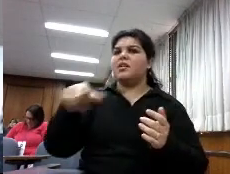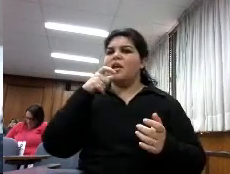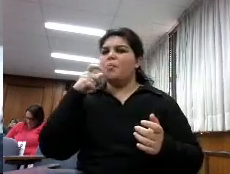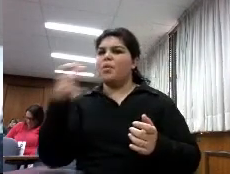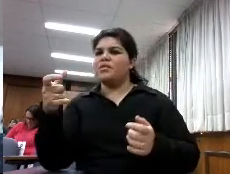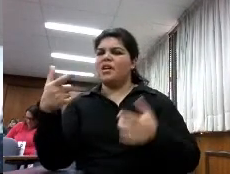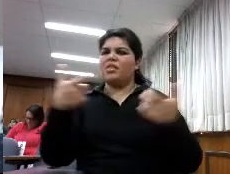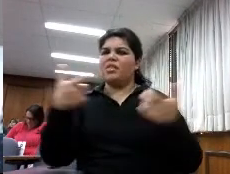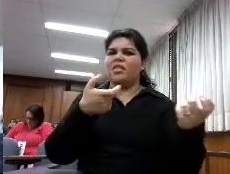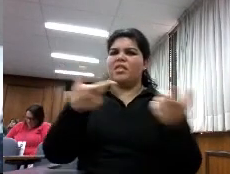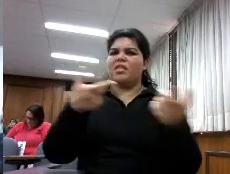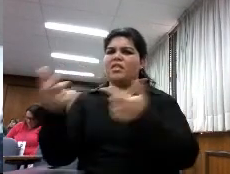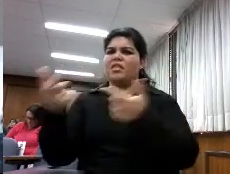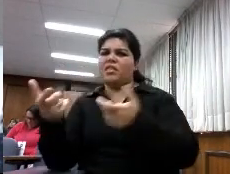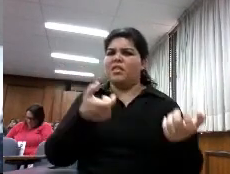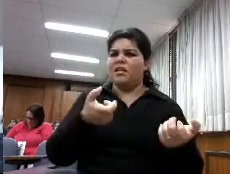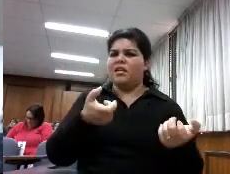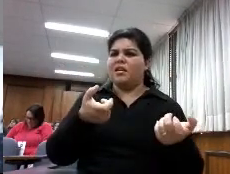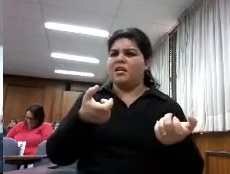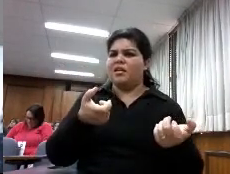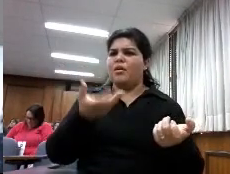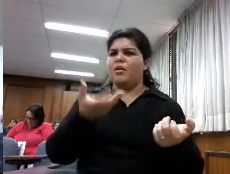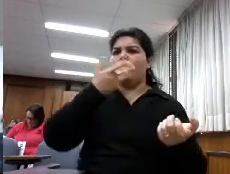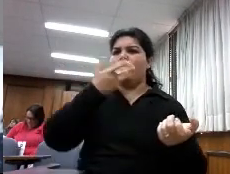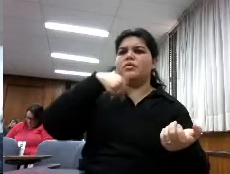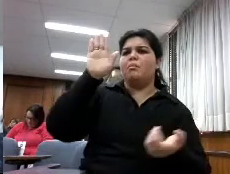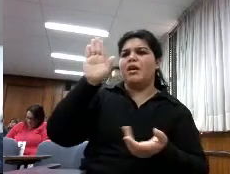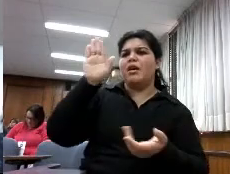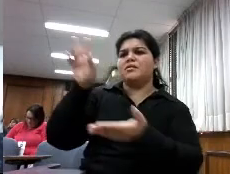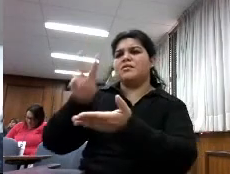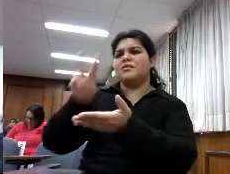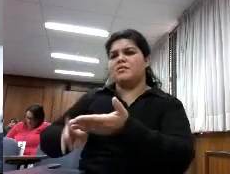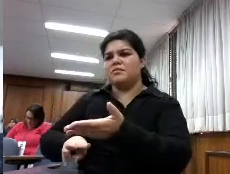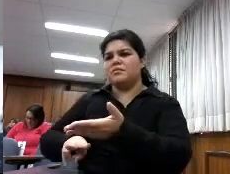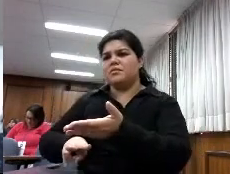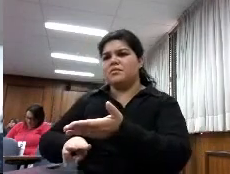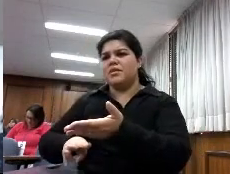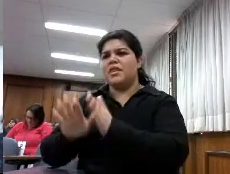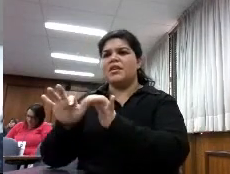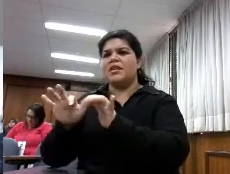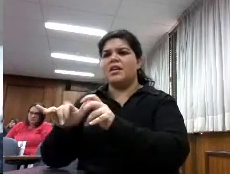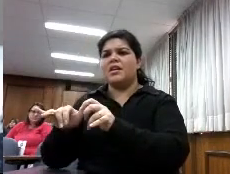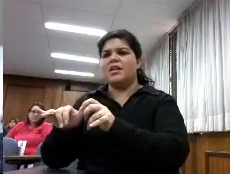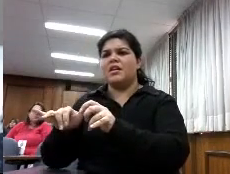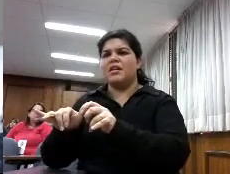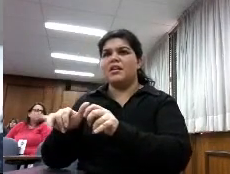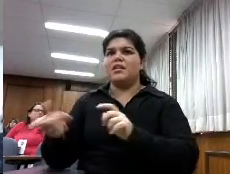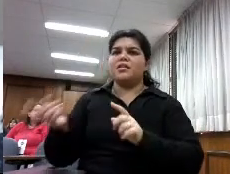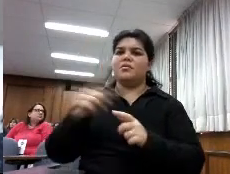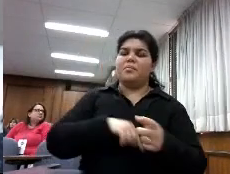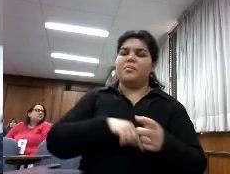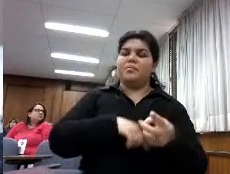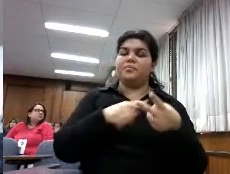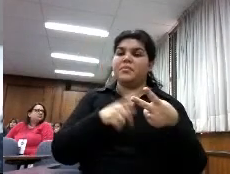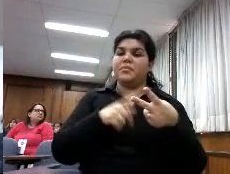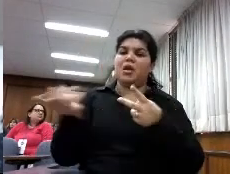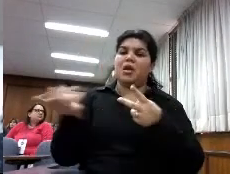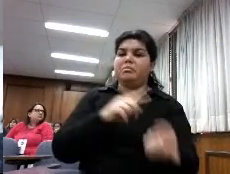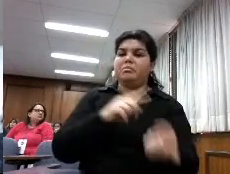más en digital les gusta más el digital para literatura y para libros de texto y segunda pregunta